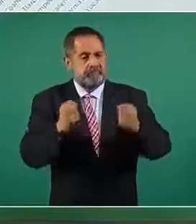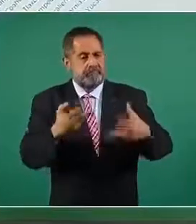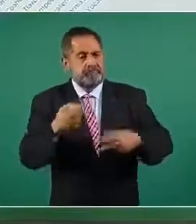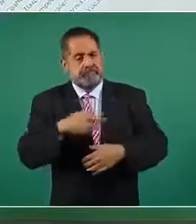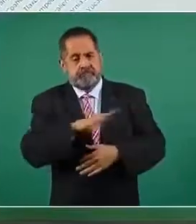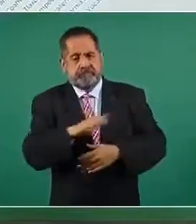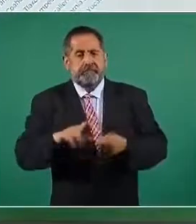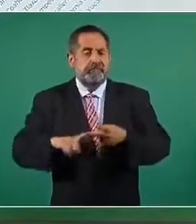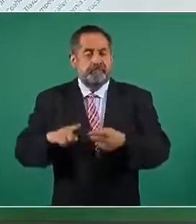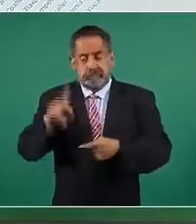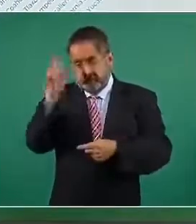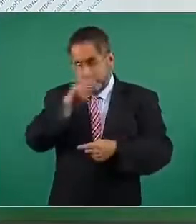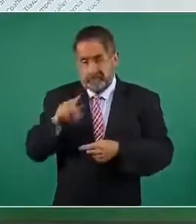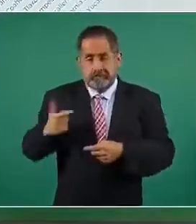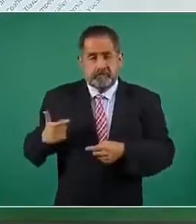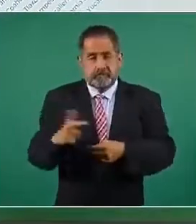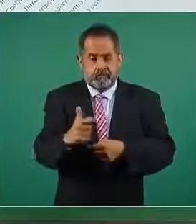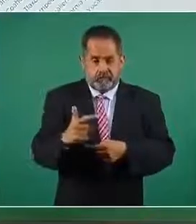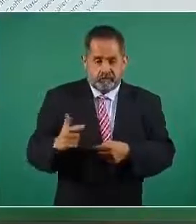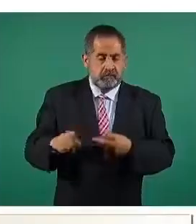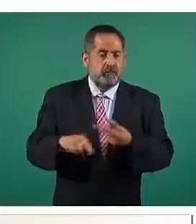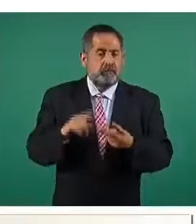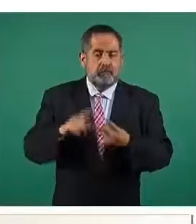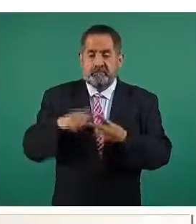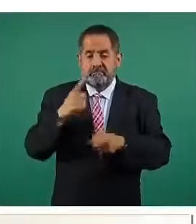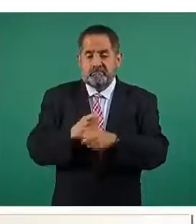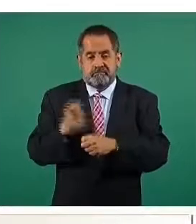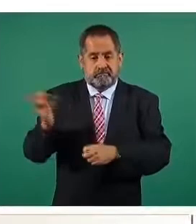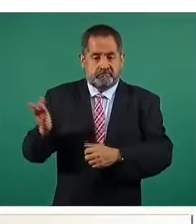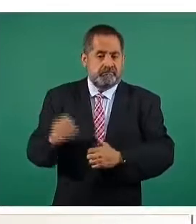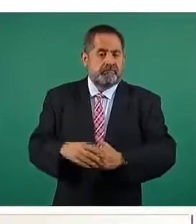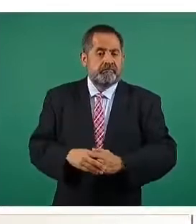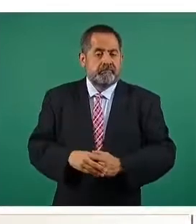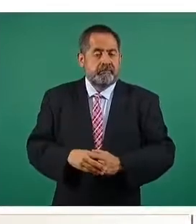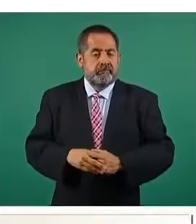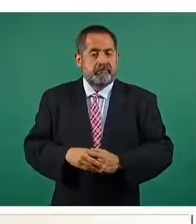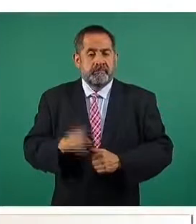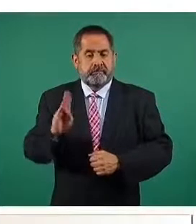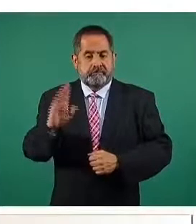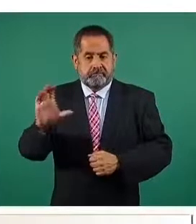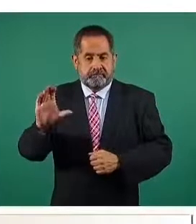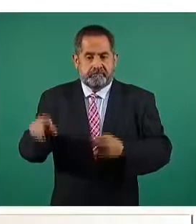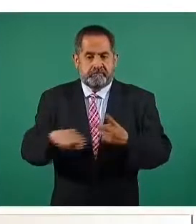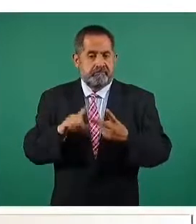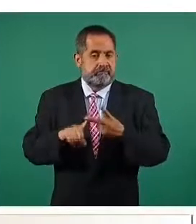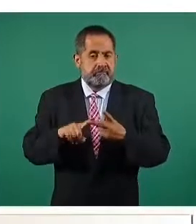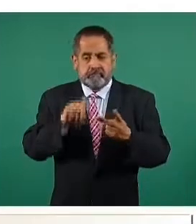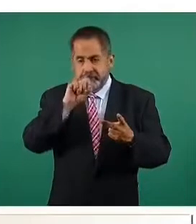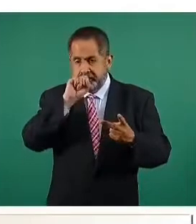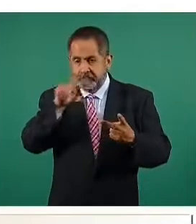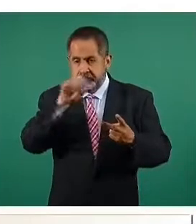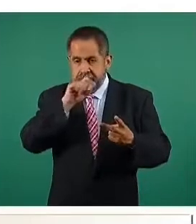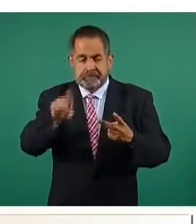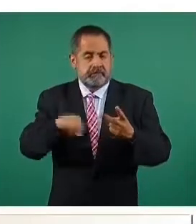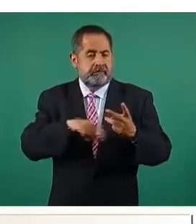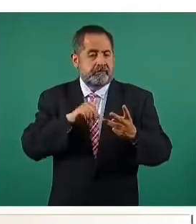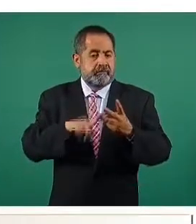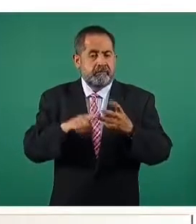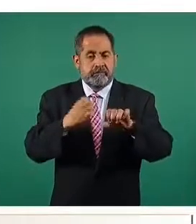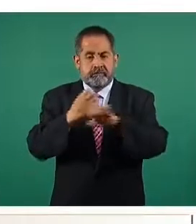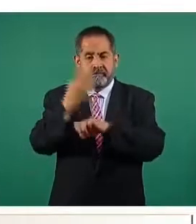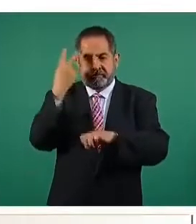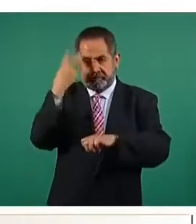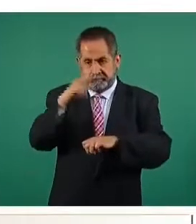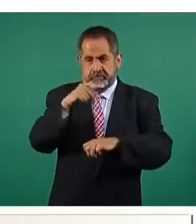Guanajuato, en primer lugar, Baja California, Jalisco, Estado